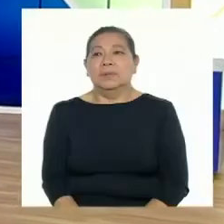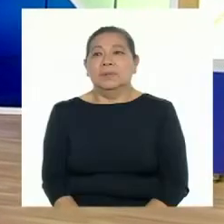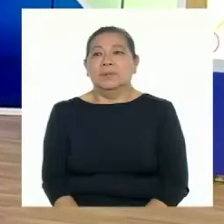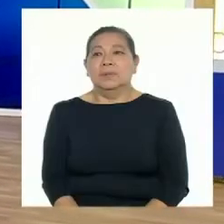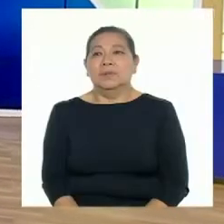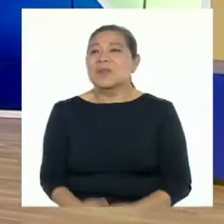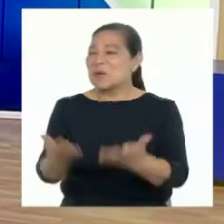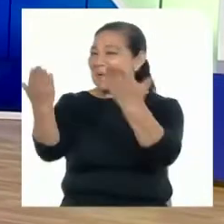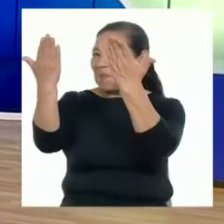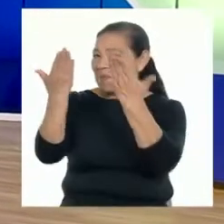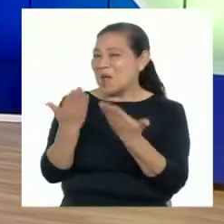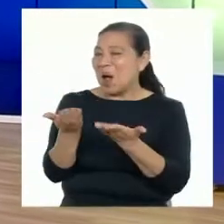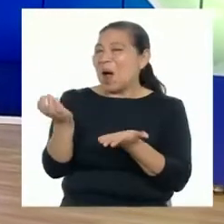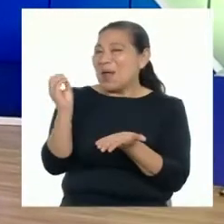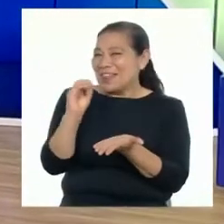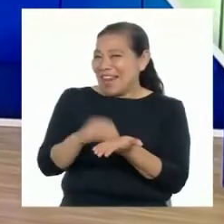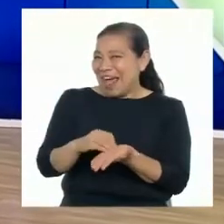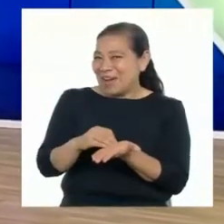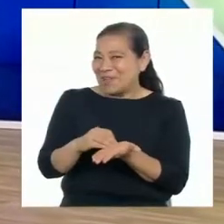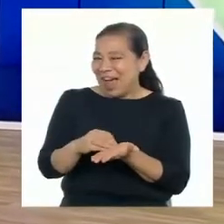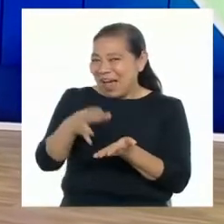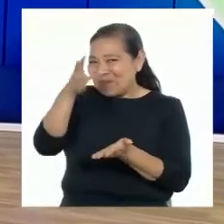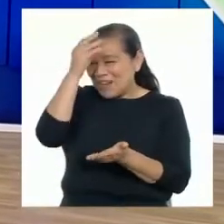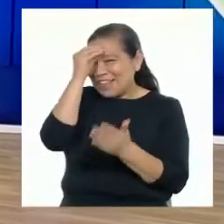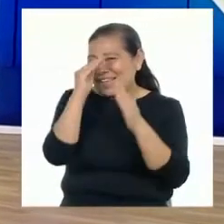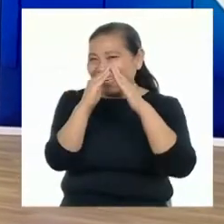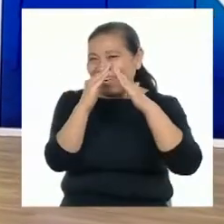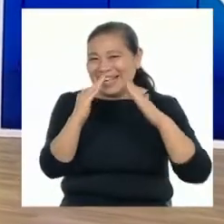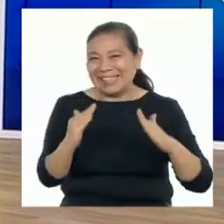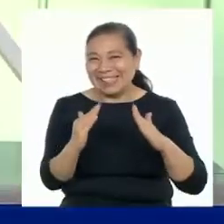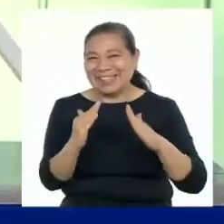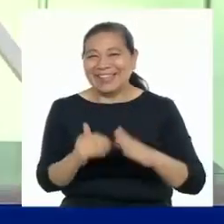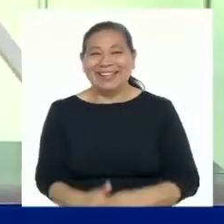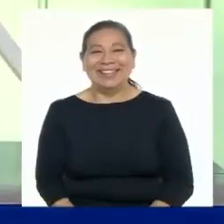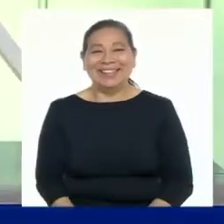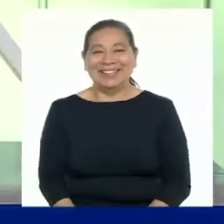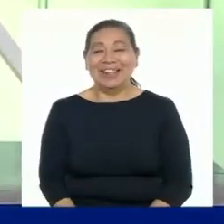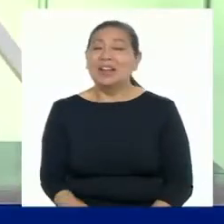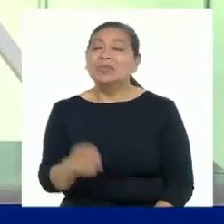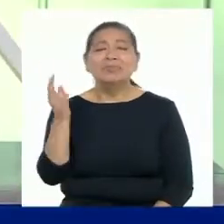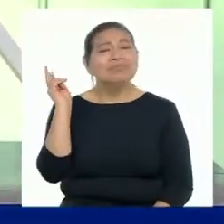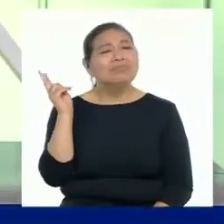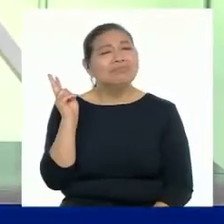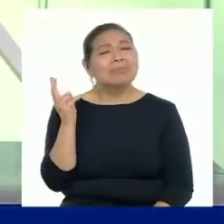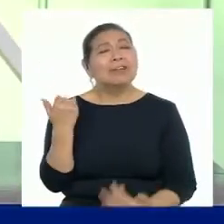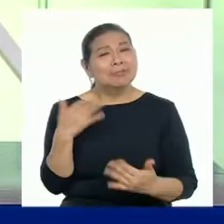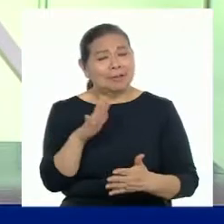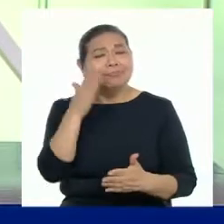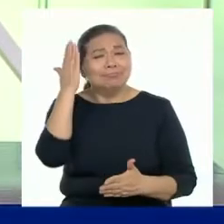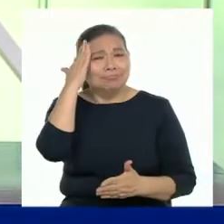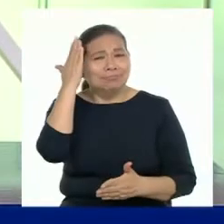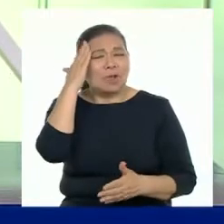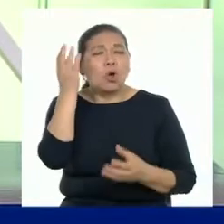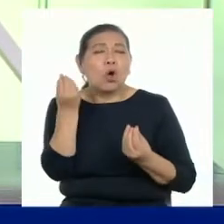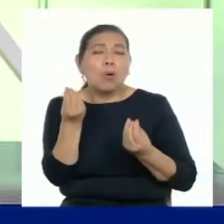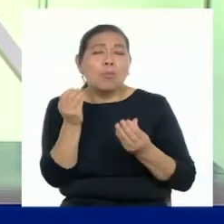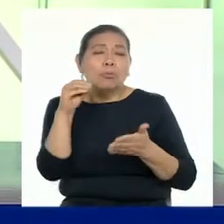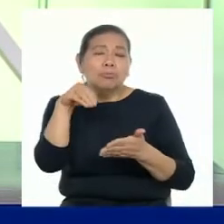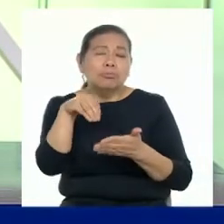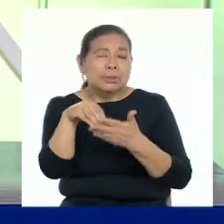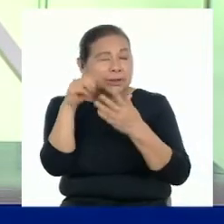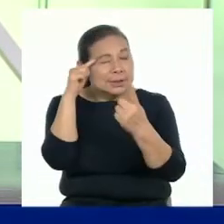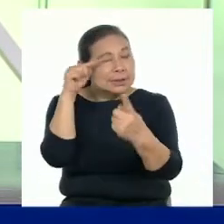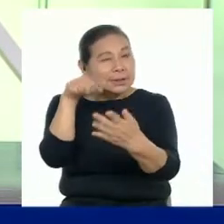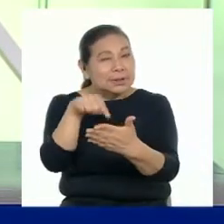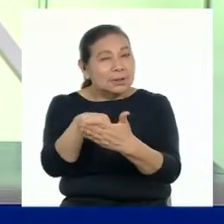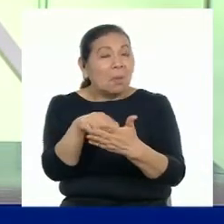Bienvenidas y bienvenidos de vuelta a Aprenden Casa. Profesora, ahora que ya sabemos cómo debemos plantear nuestras